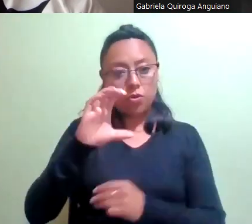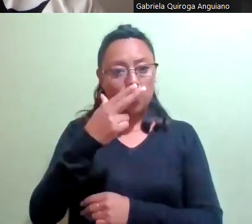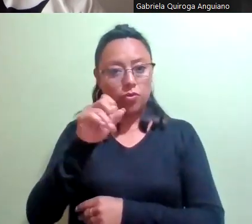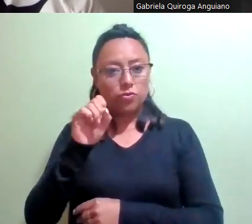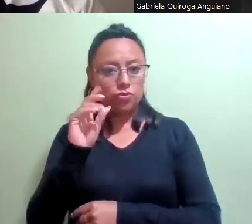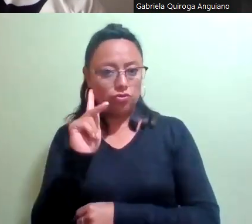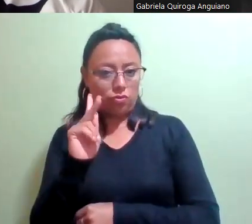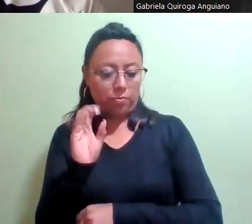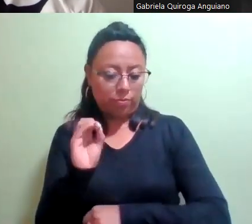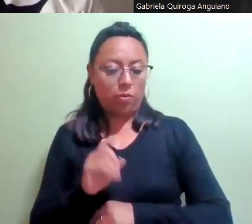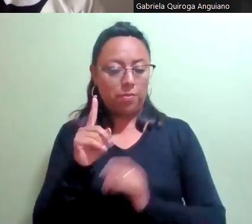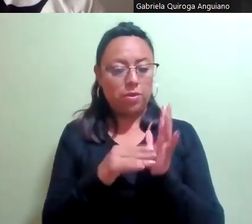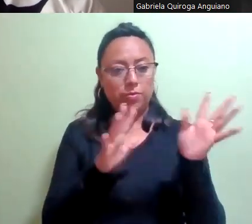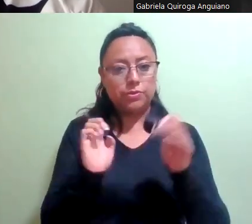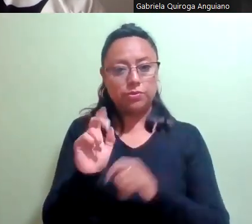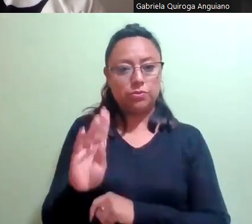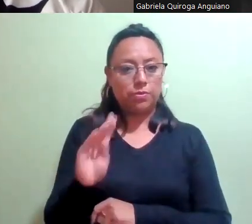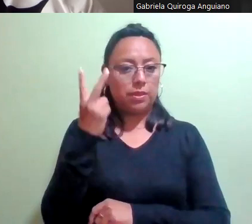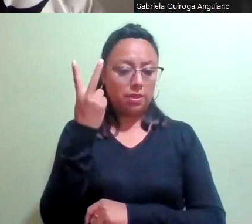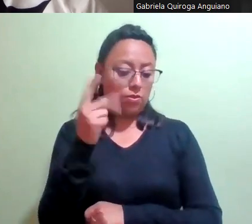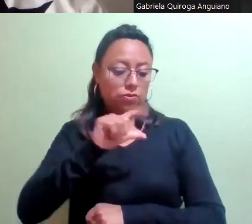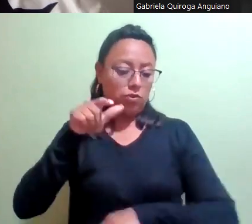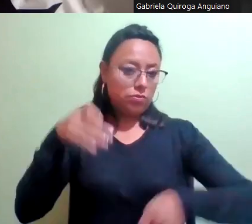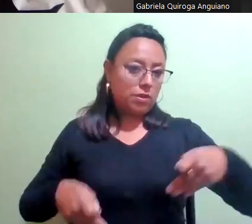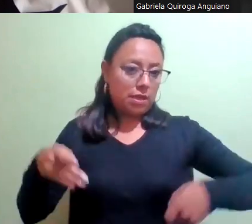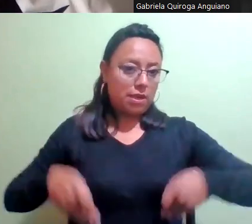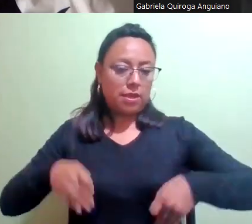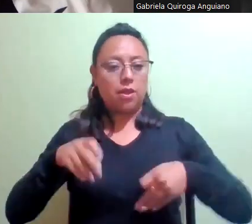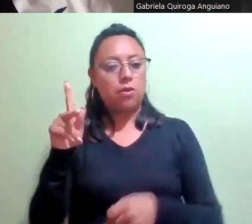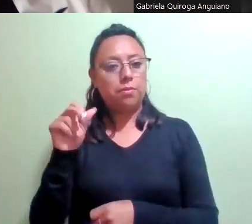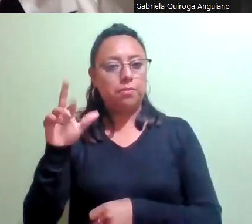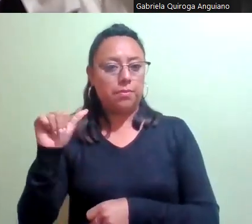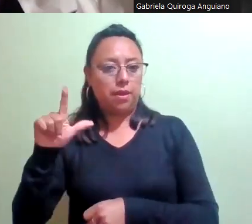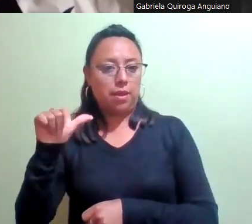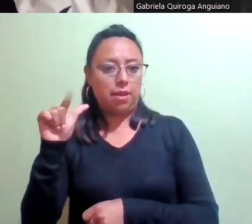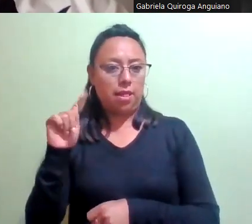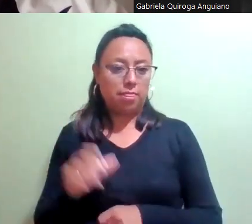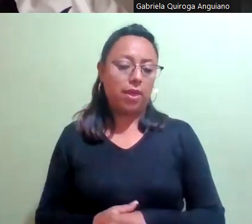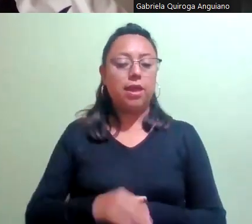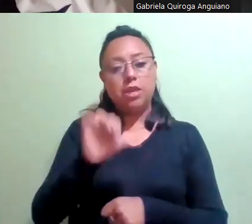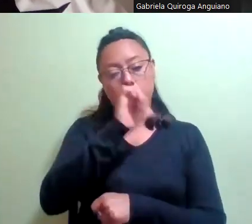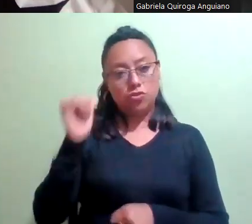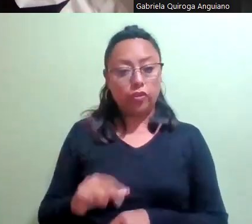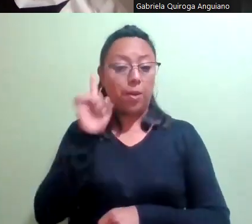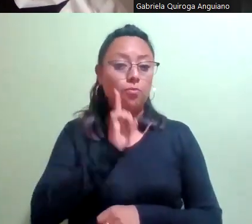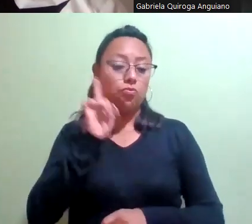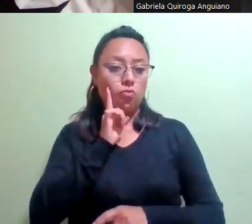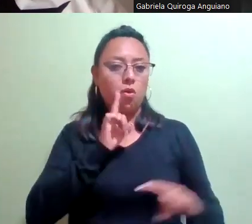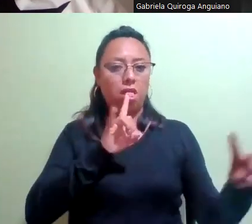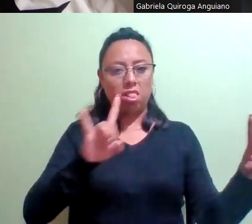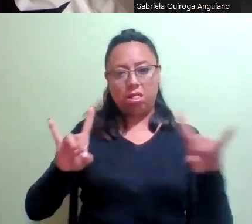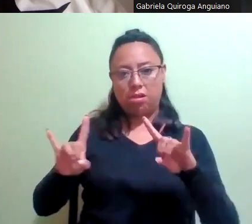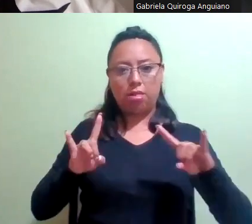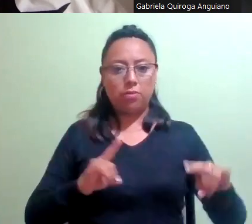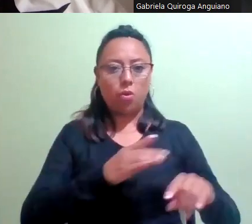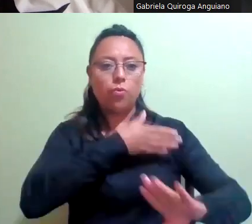novecientos veintidós, se realizó en el Teatro Ángela Peralta y el tercero en Sirenas Fest Rockeras contra la Violencia. Desde dos